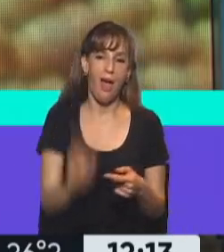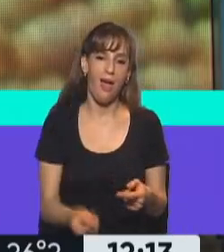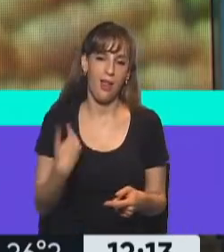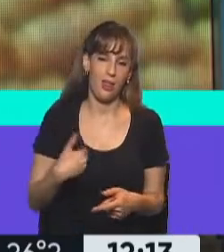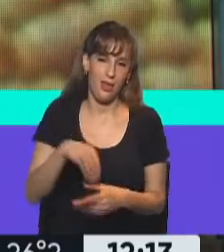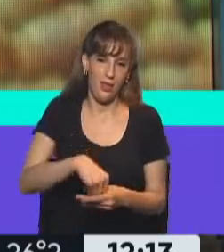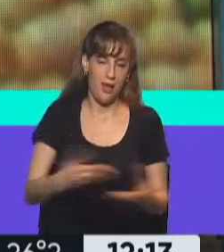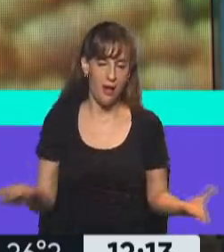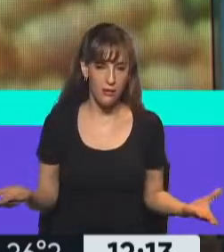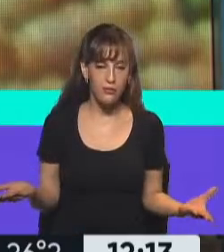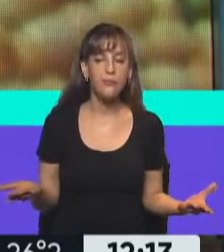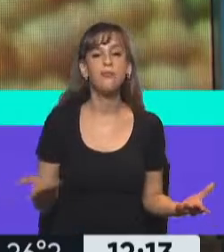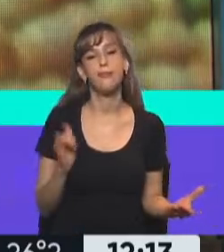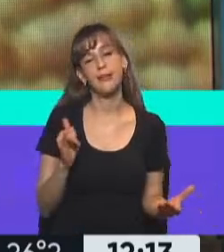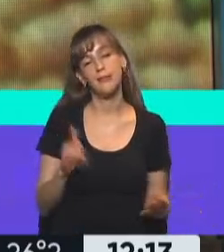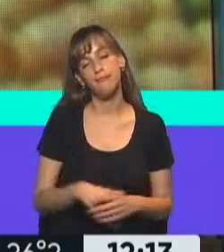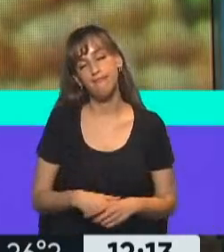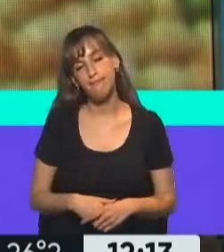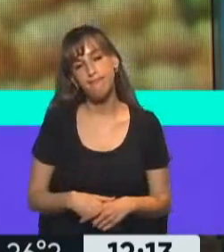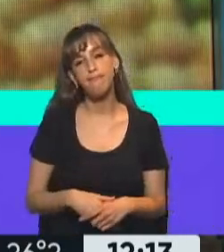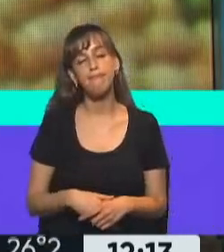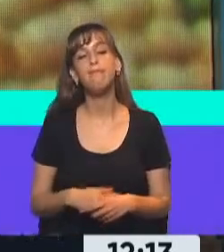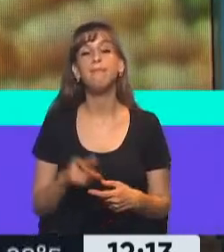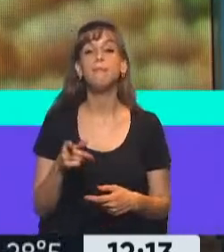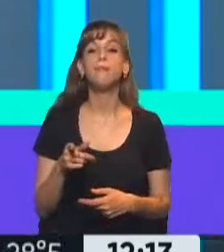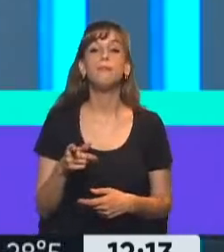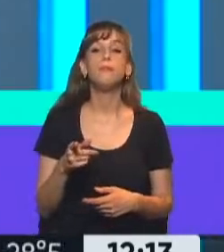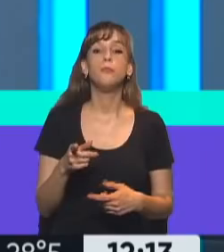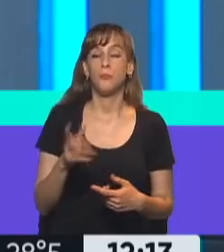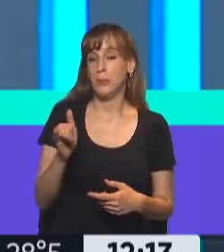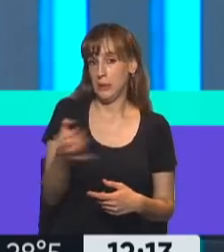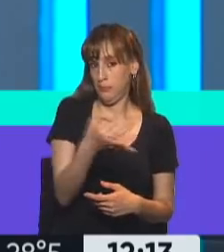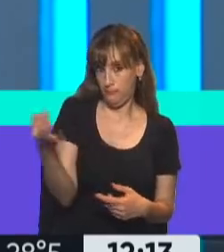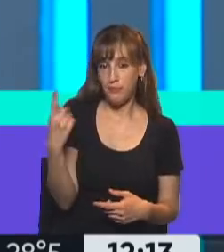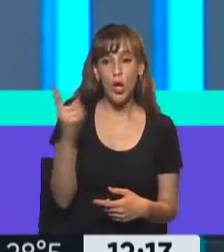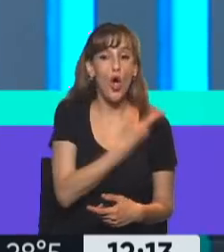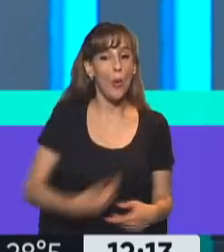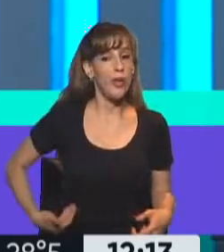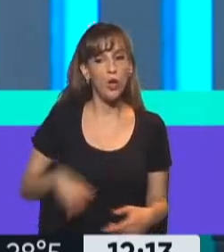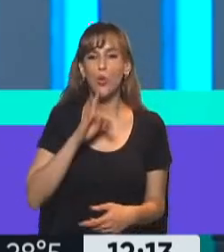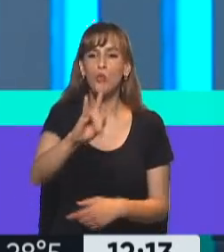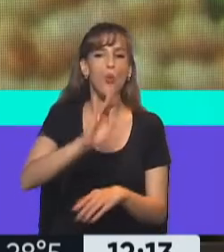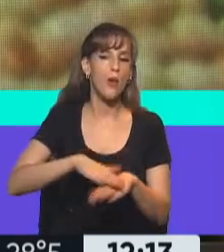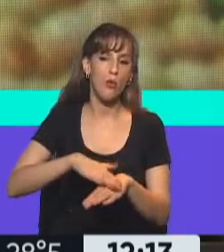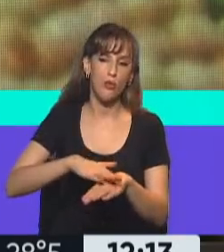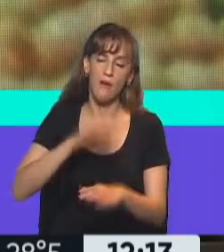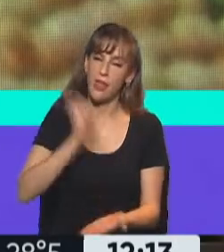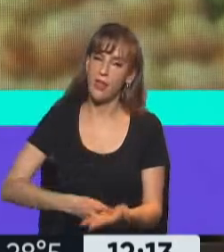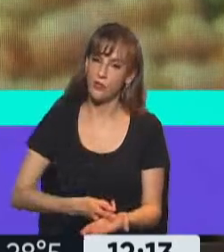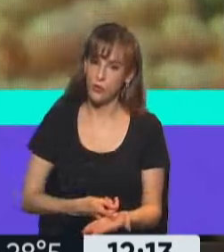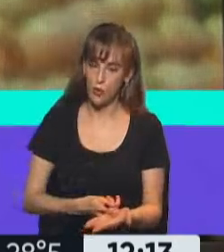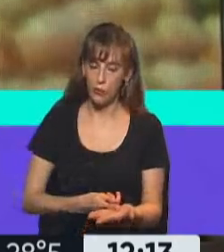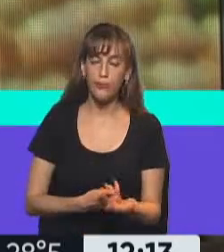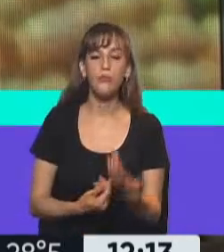sectores que ponen en juego sus ganancias, ¿no? Indudablemente, por delante de todo, pero es el gobierno el que tiene que tomar la definición. En un contexto internacional